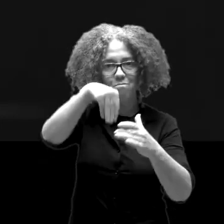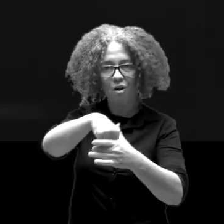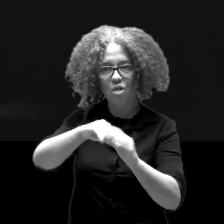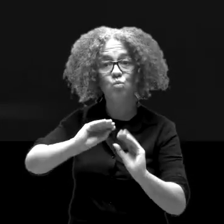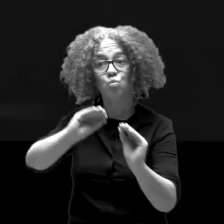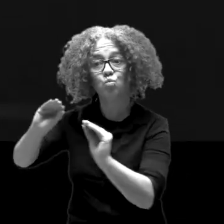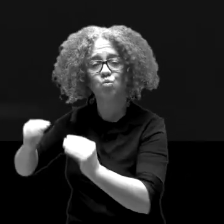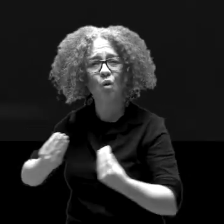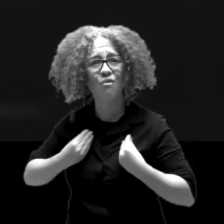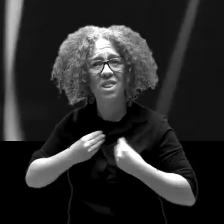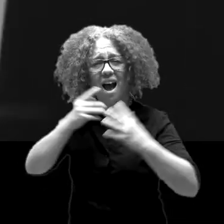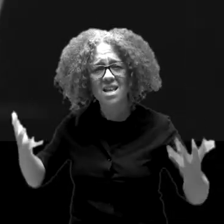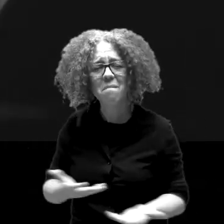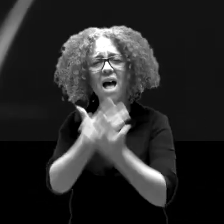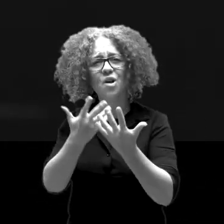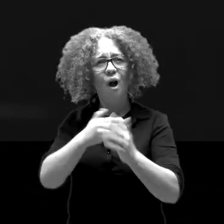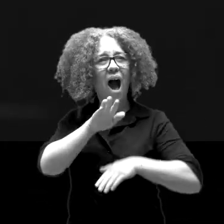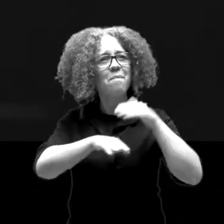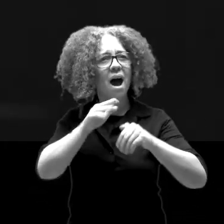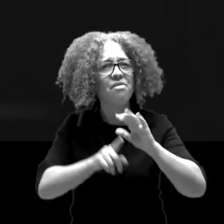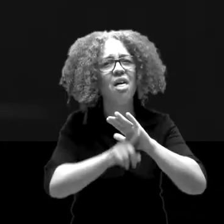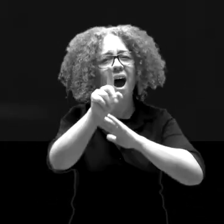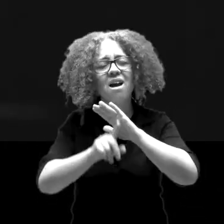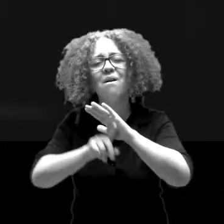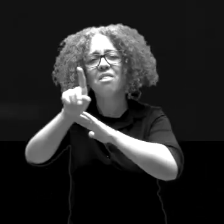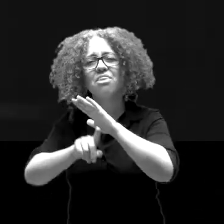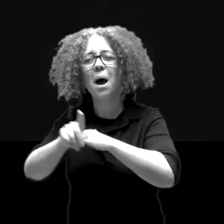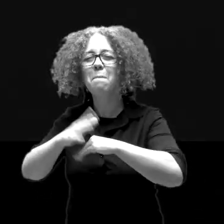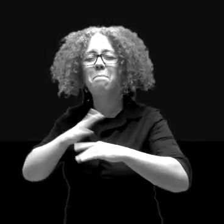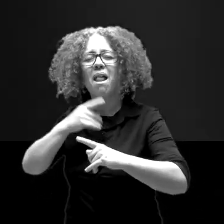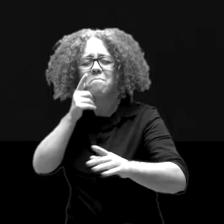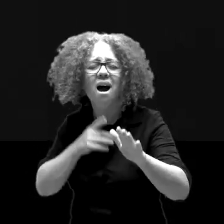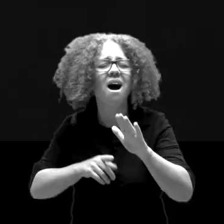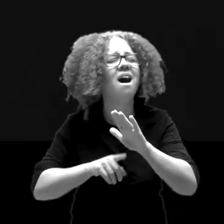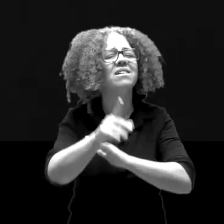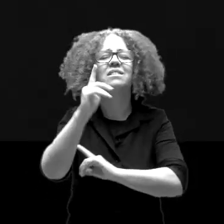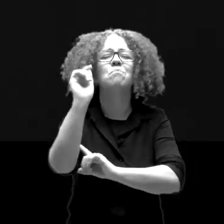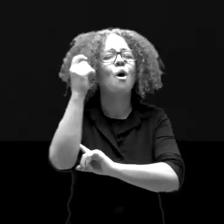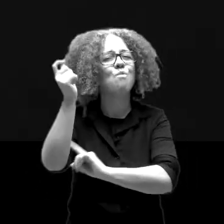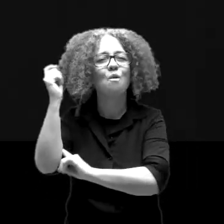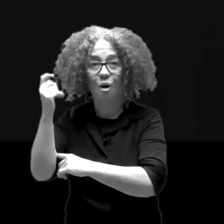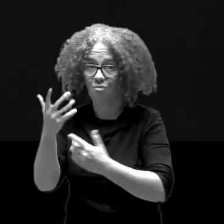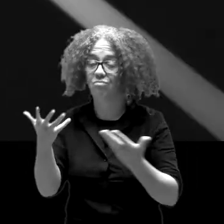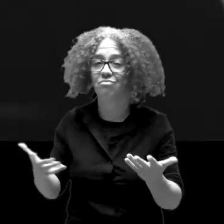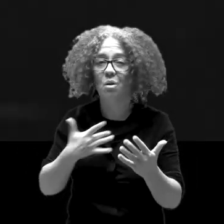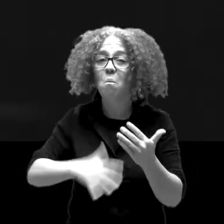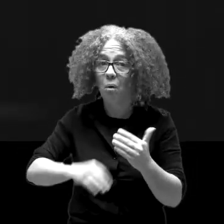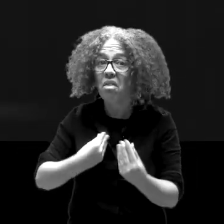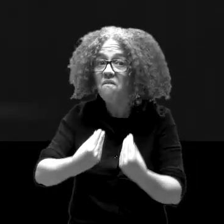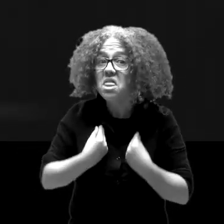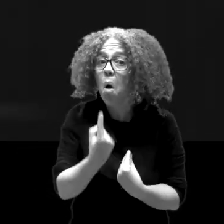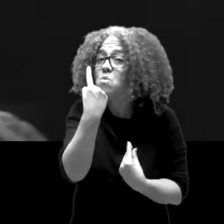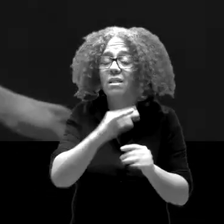animándolas a avanzar, haciéndolas llegar más y más lejos. Senectud. Sí, puede que solo tengamos